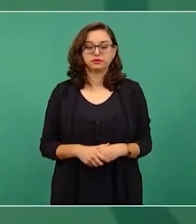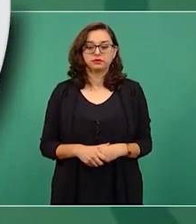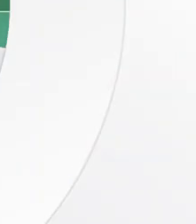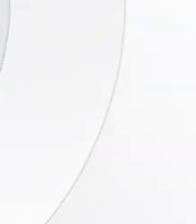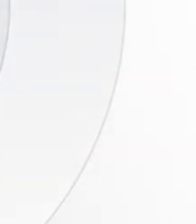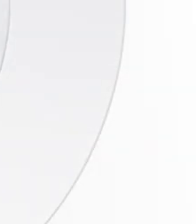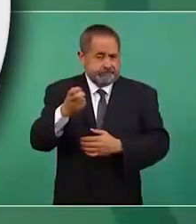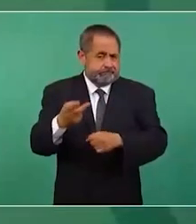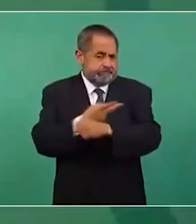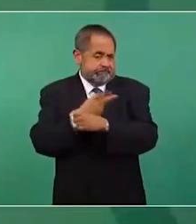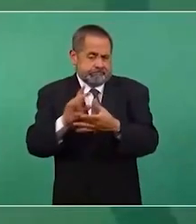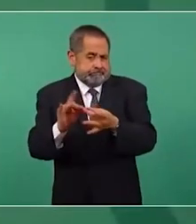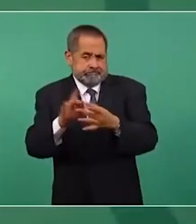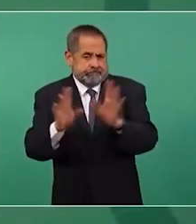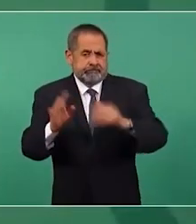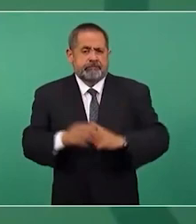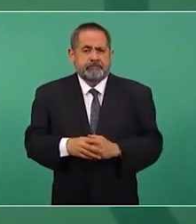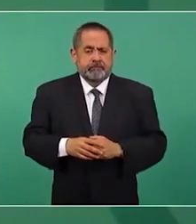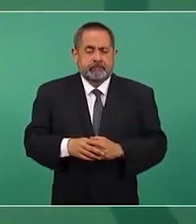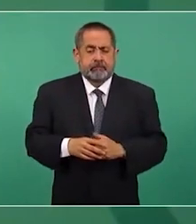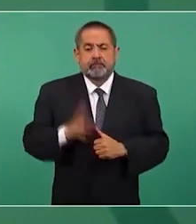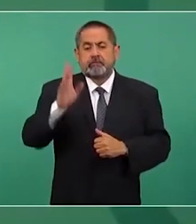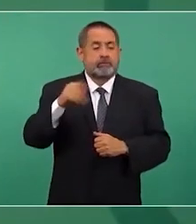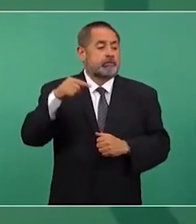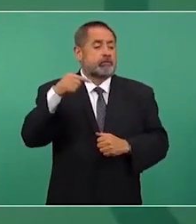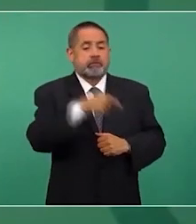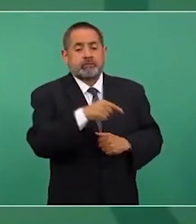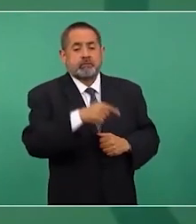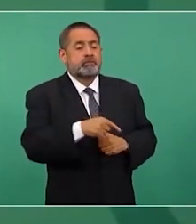cooperación un periódico